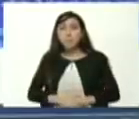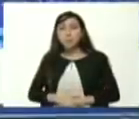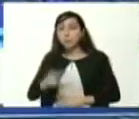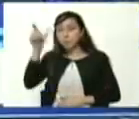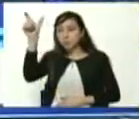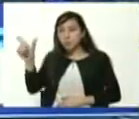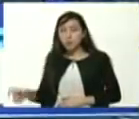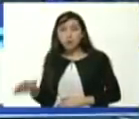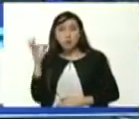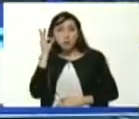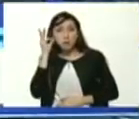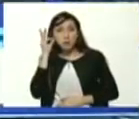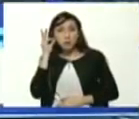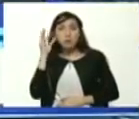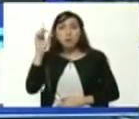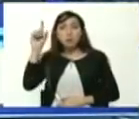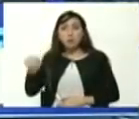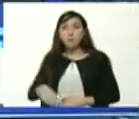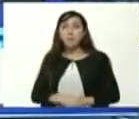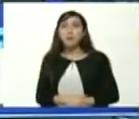Jorge Sierra Alta